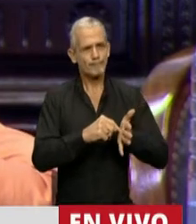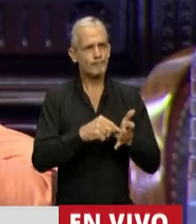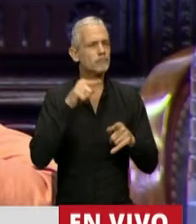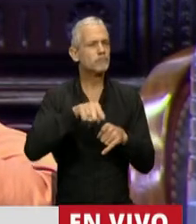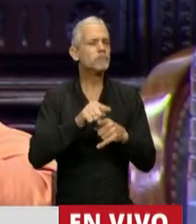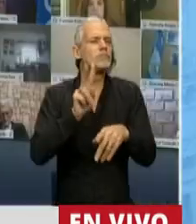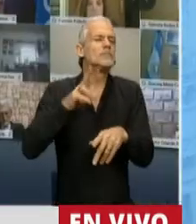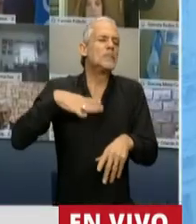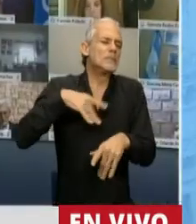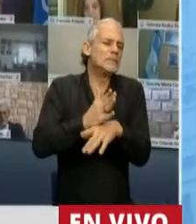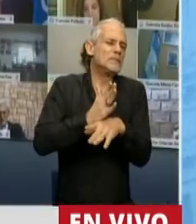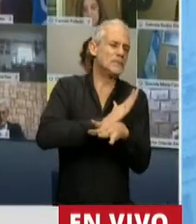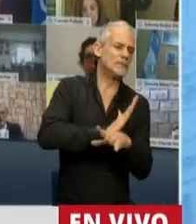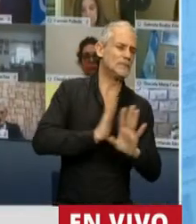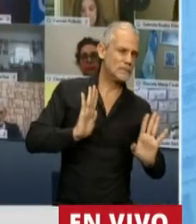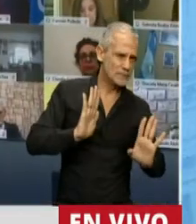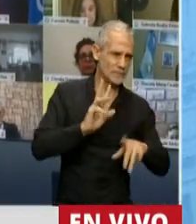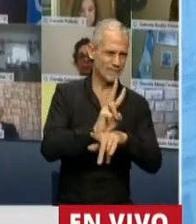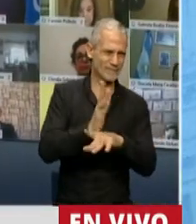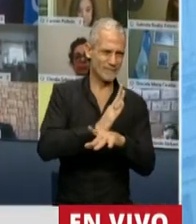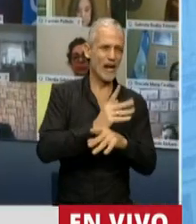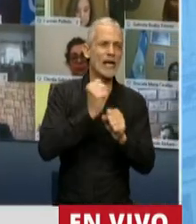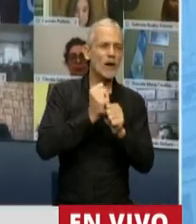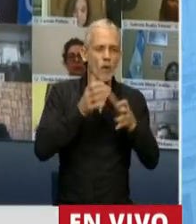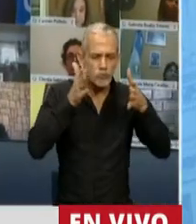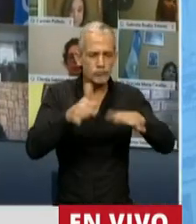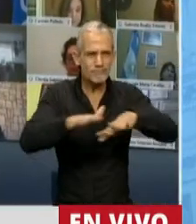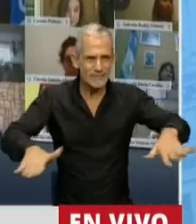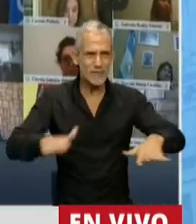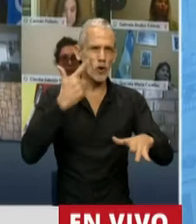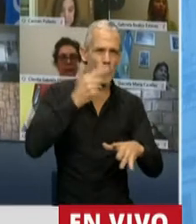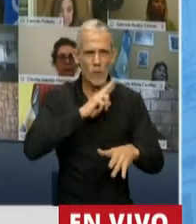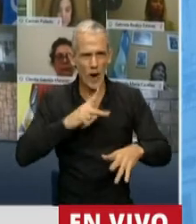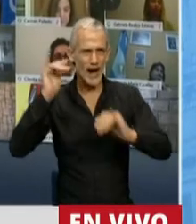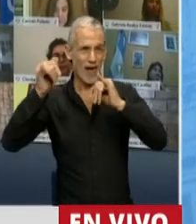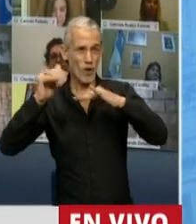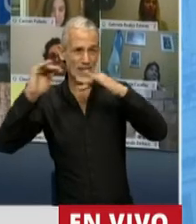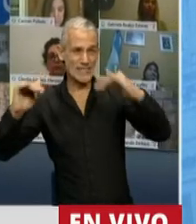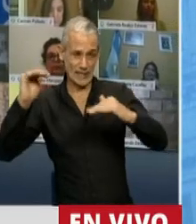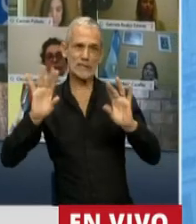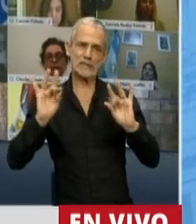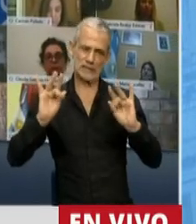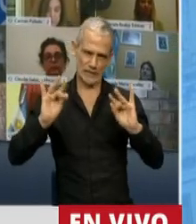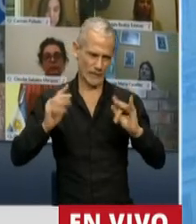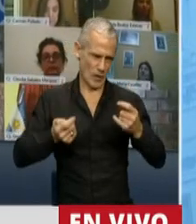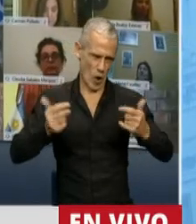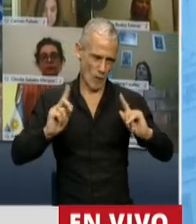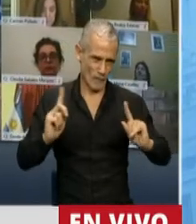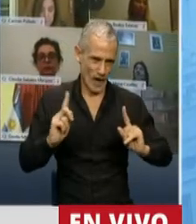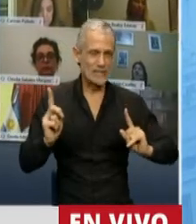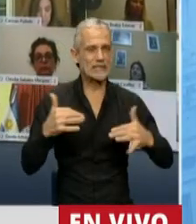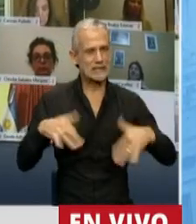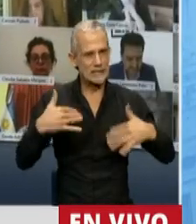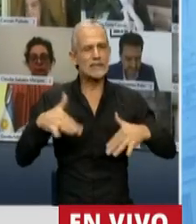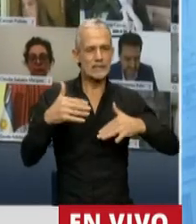preventiva. El trabajo con niños, niñas y adolescentes es un trabajo complejo, difícil y que